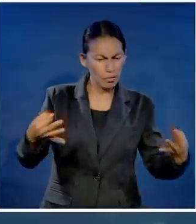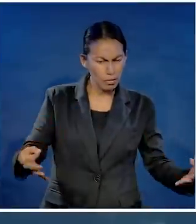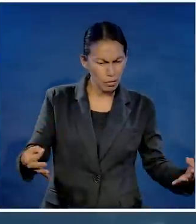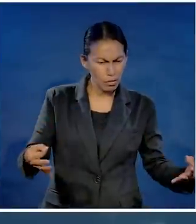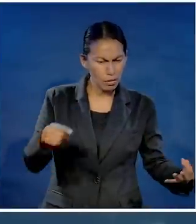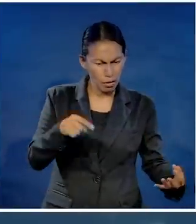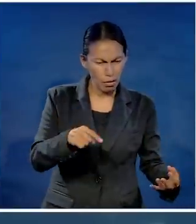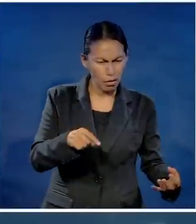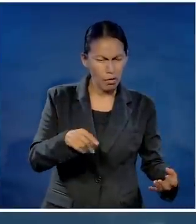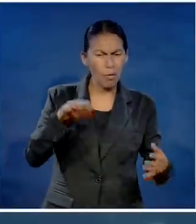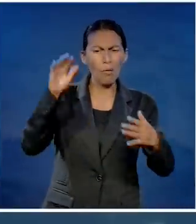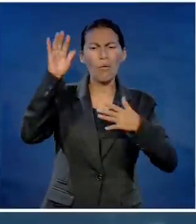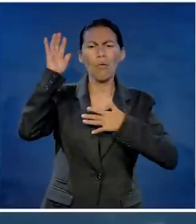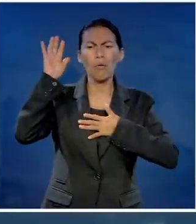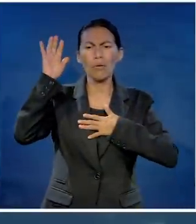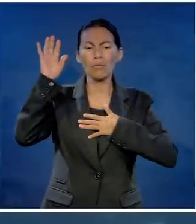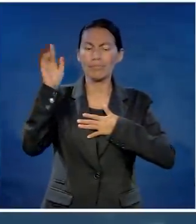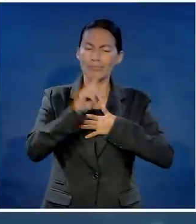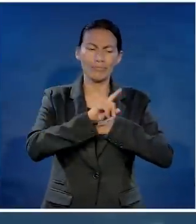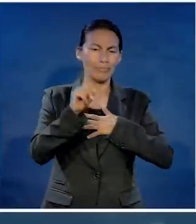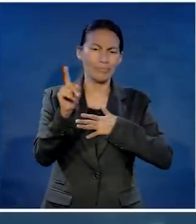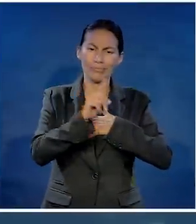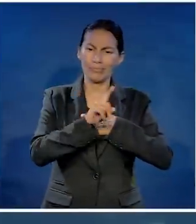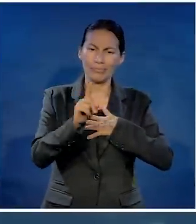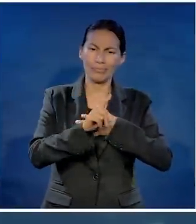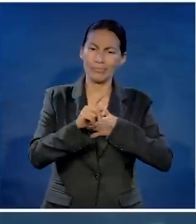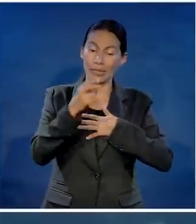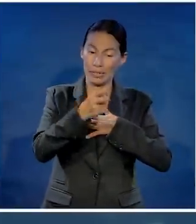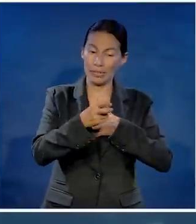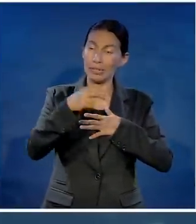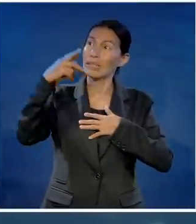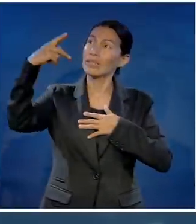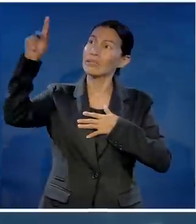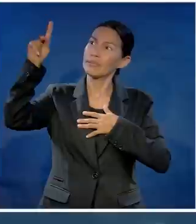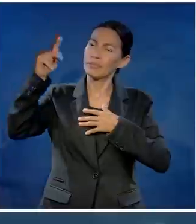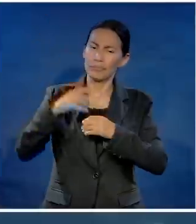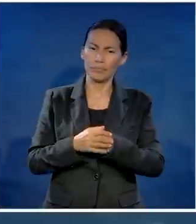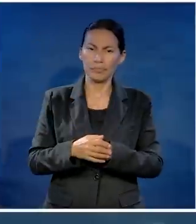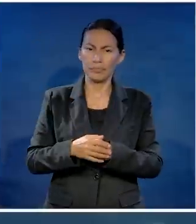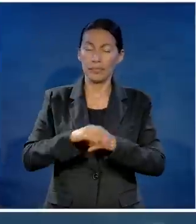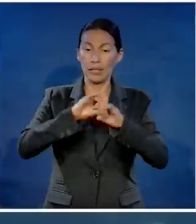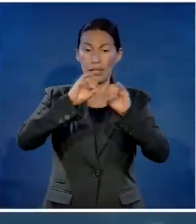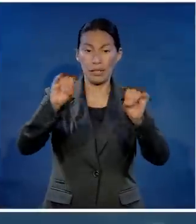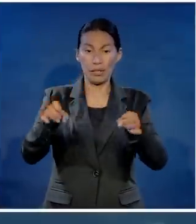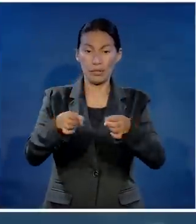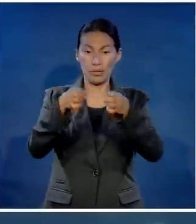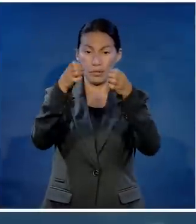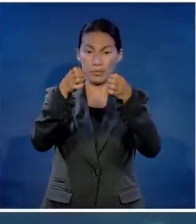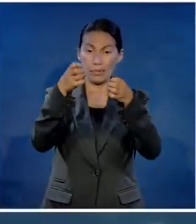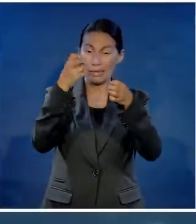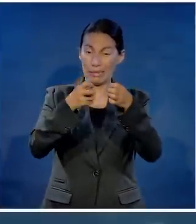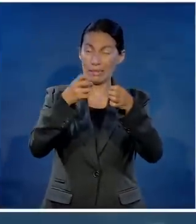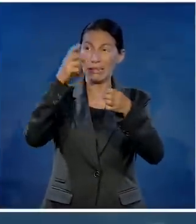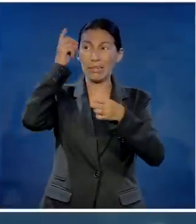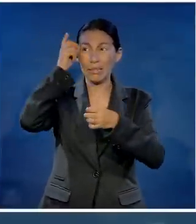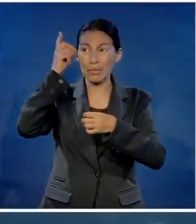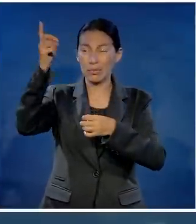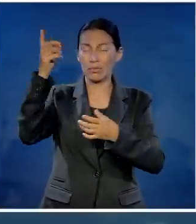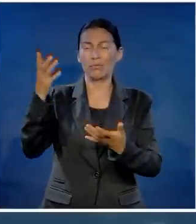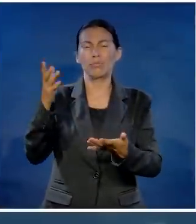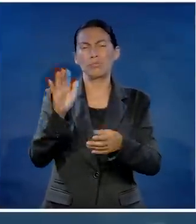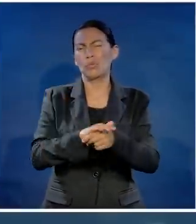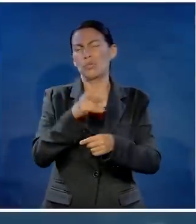Ni juren por la tierra porque Dios gobierna sobre ella. Tampoco juren por Jerusalén pues esta ciudad